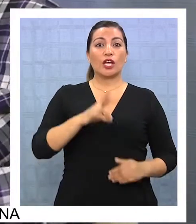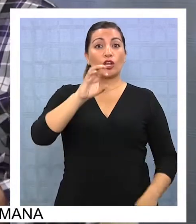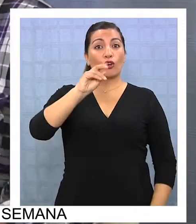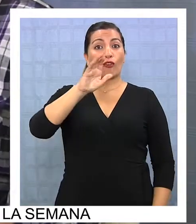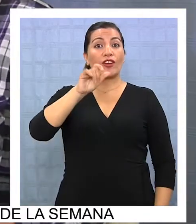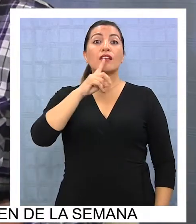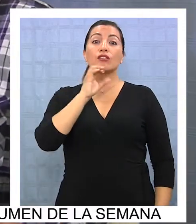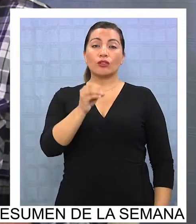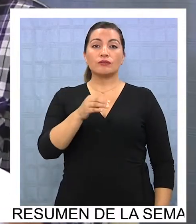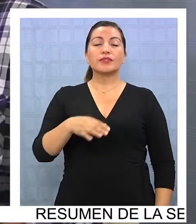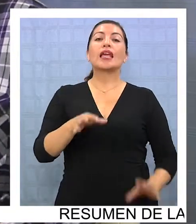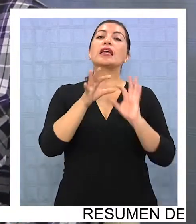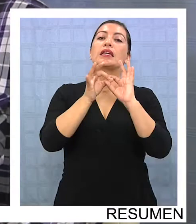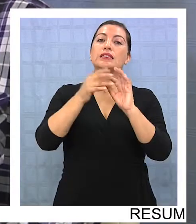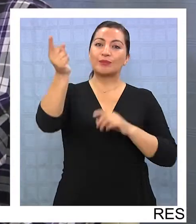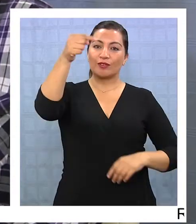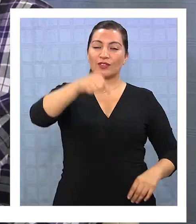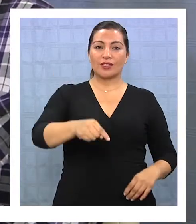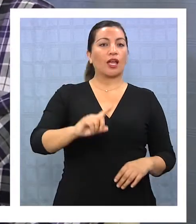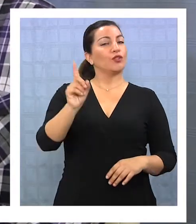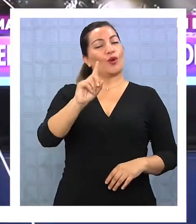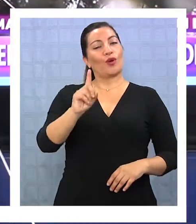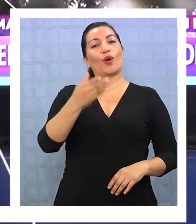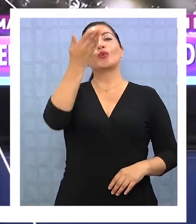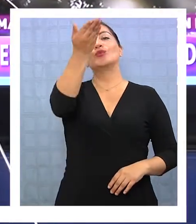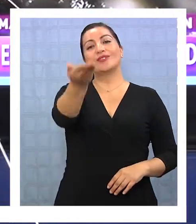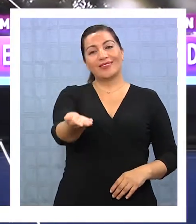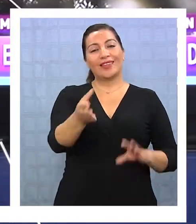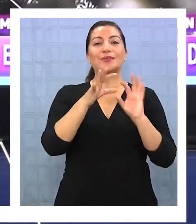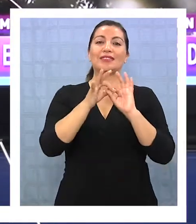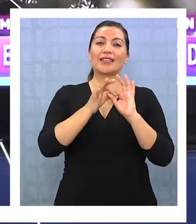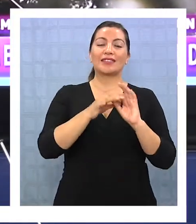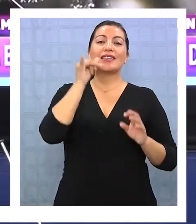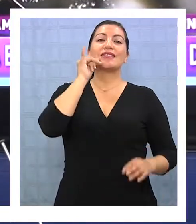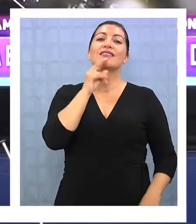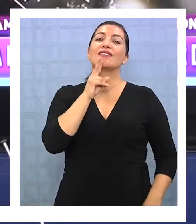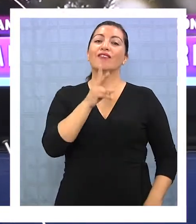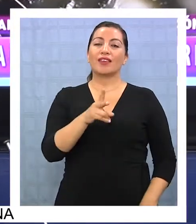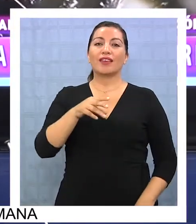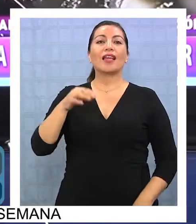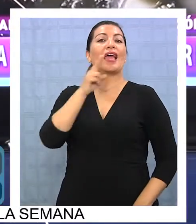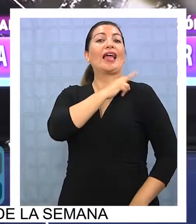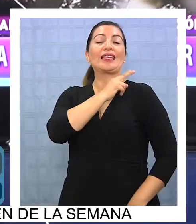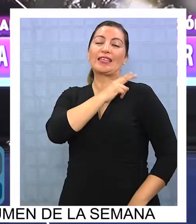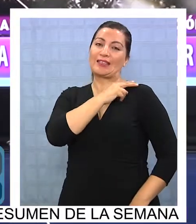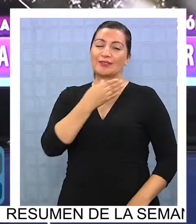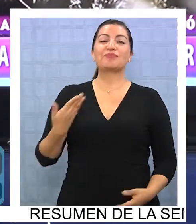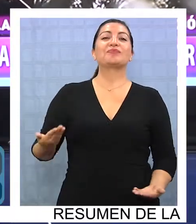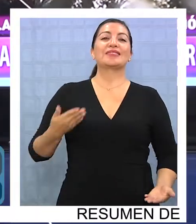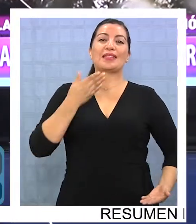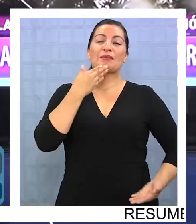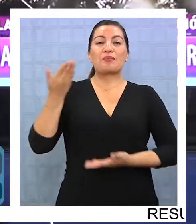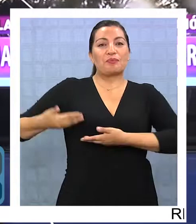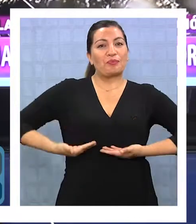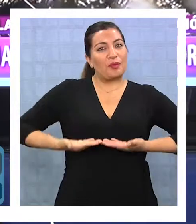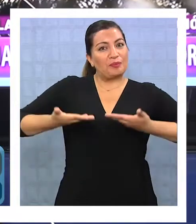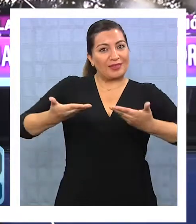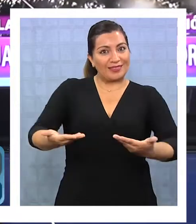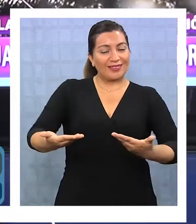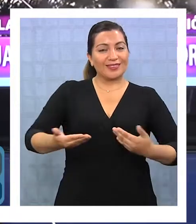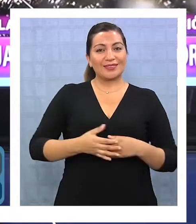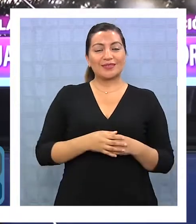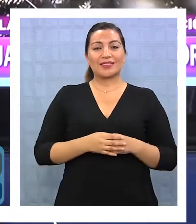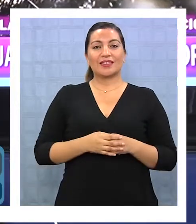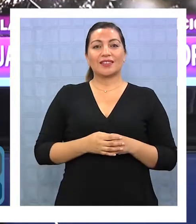Roberto, gracias por también haber estado con nosotros. No, gracias a ustedes, gracias Iquiqui Televisión, a Mabel por habernos invitado también. La verdad que